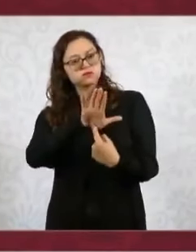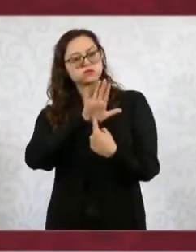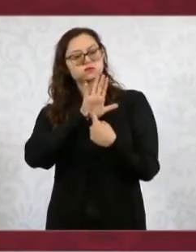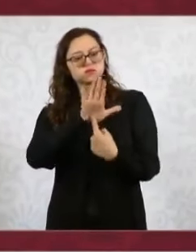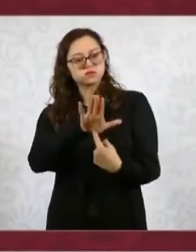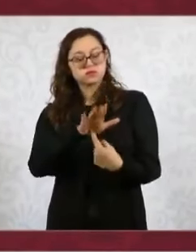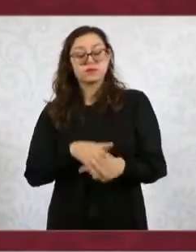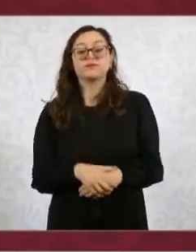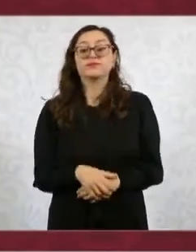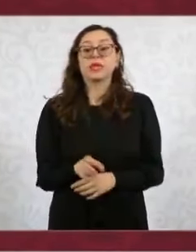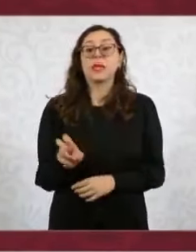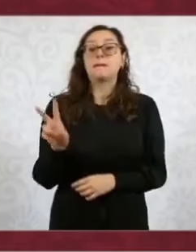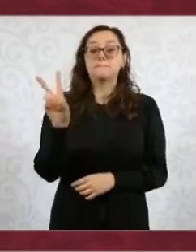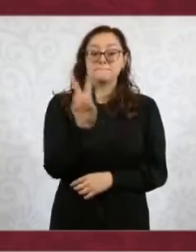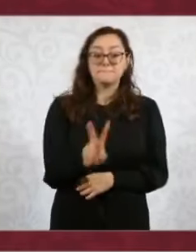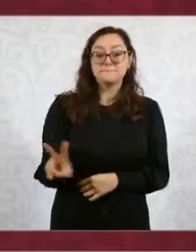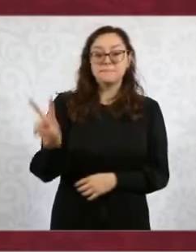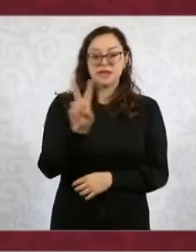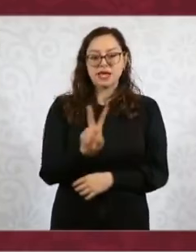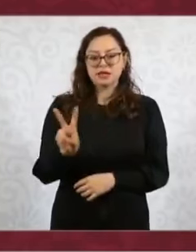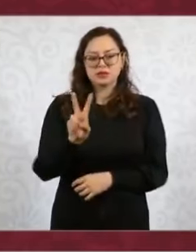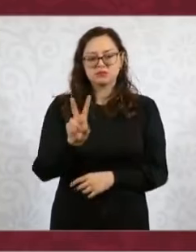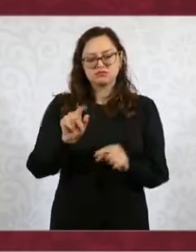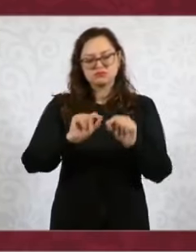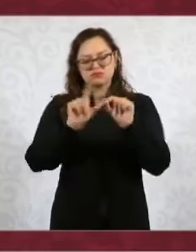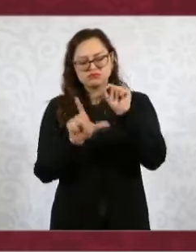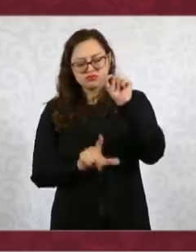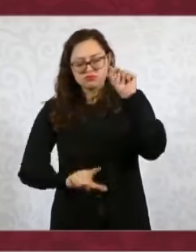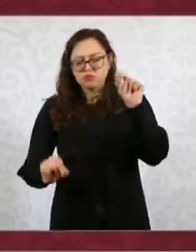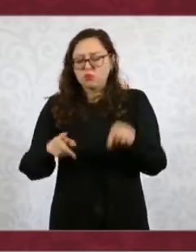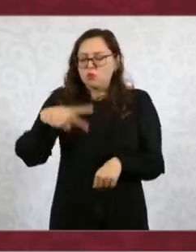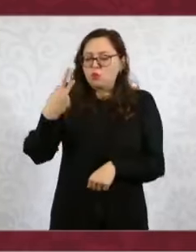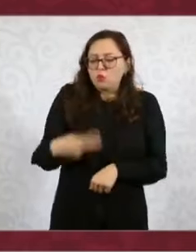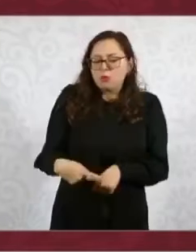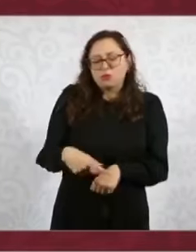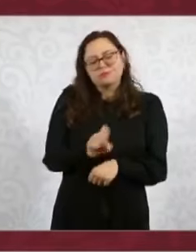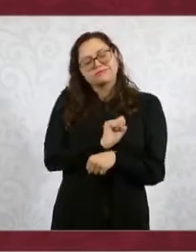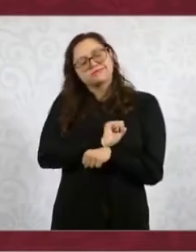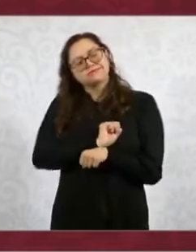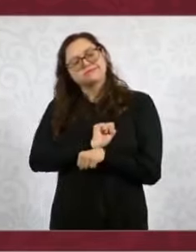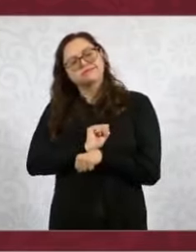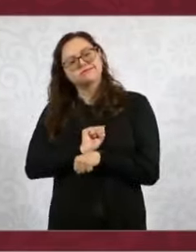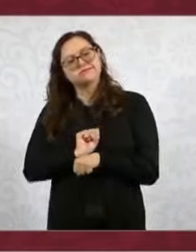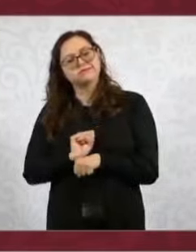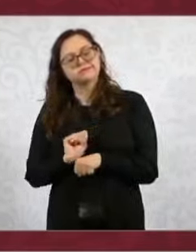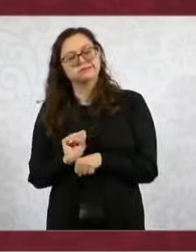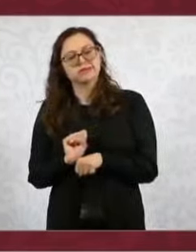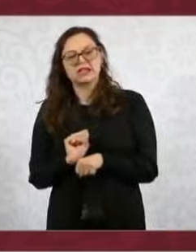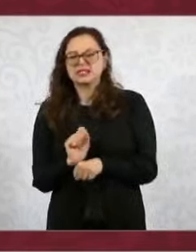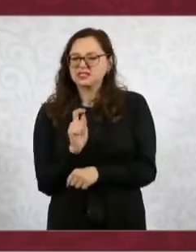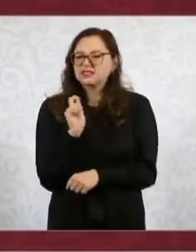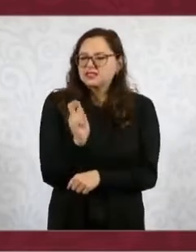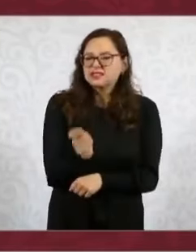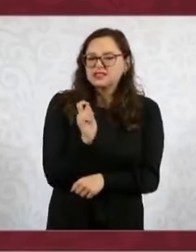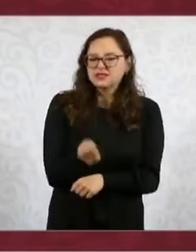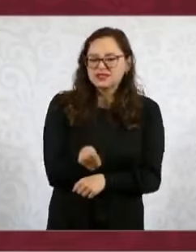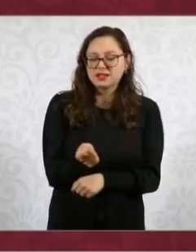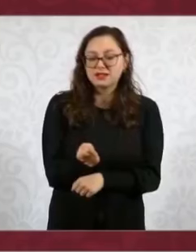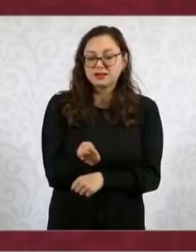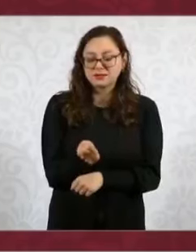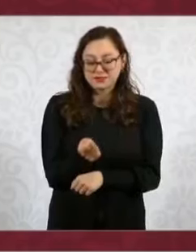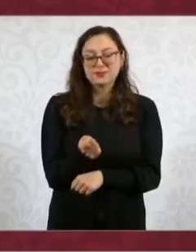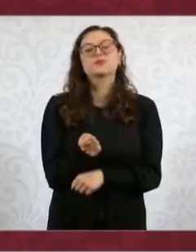Y el viernes le llamamos Suave Patria, que está dedicado a también